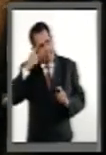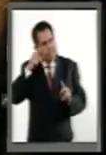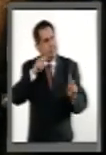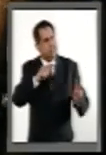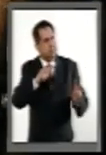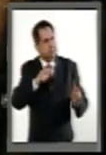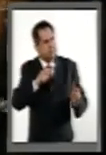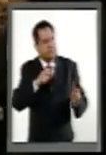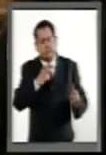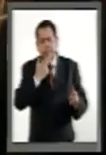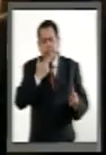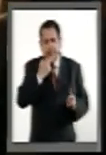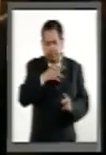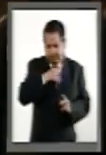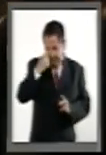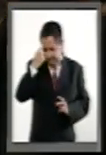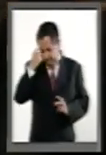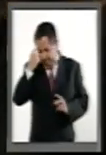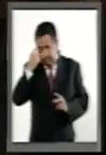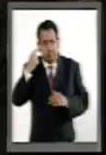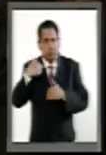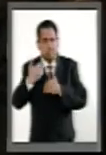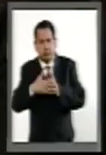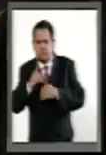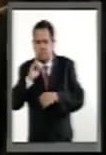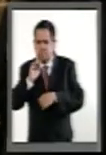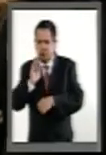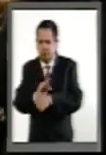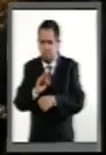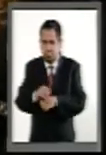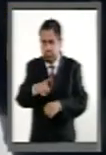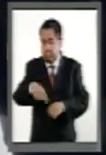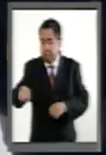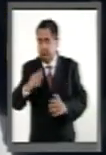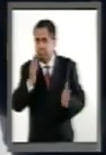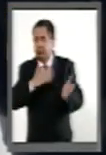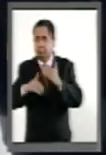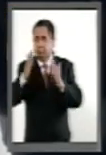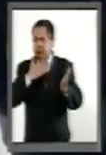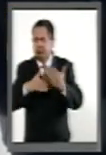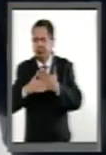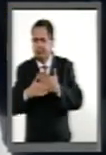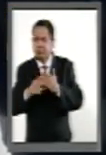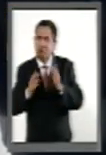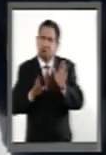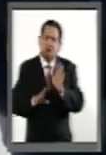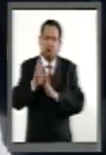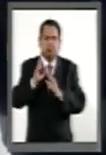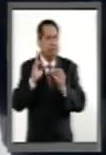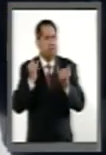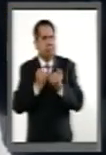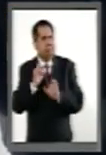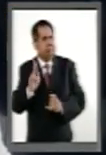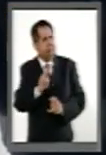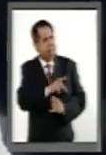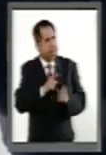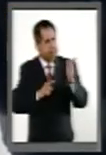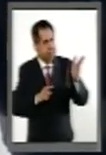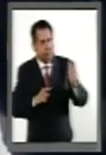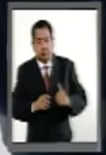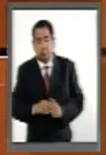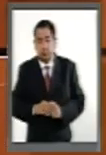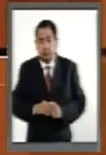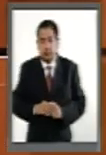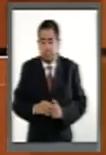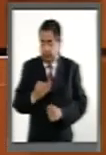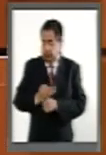que permitan a más mujeres alcanzar sus sueños, tal y como tú lo has hecho. Desde